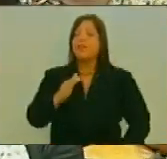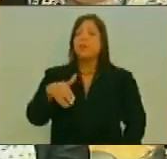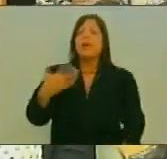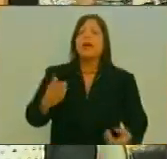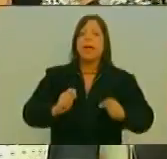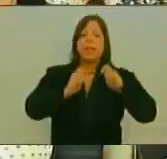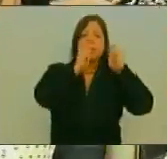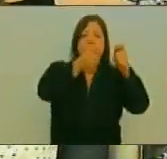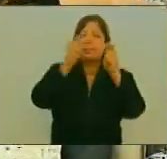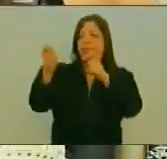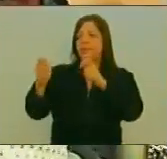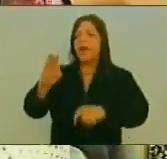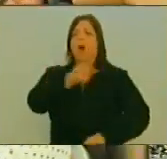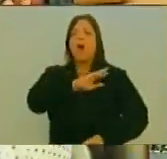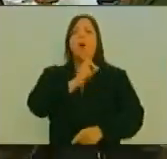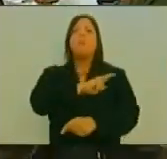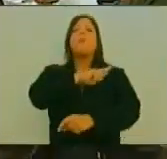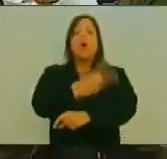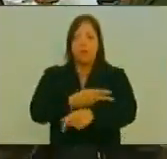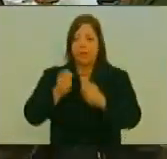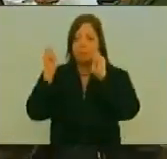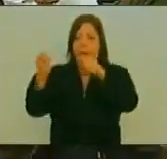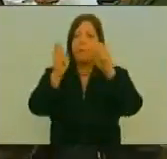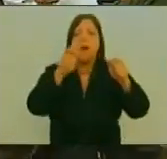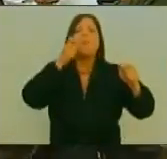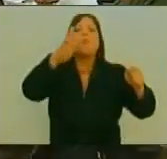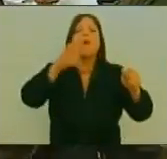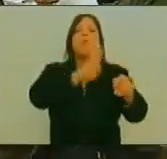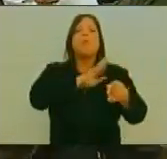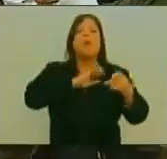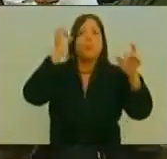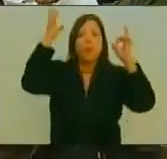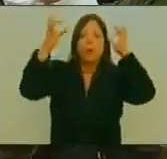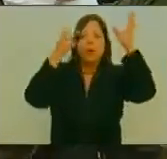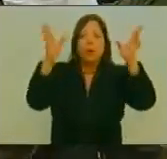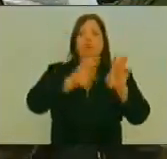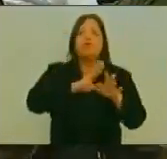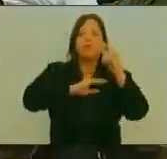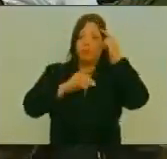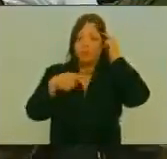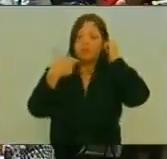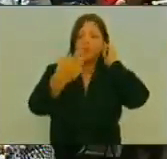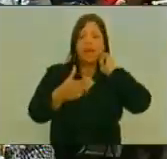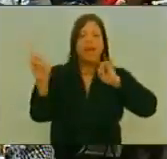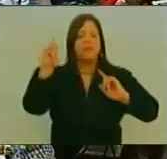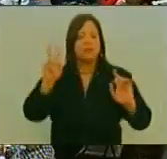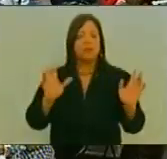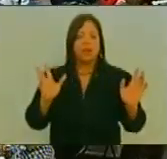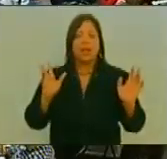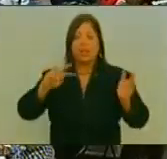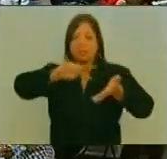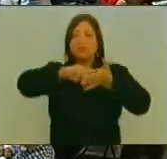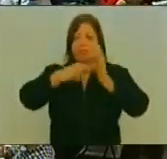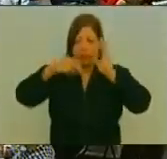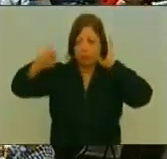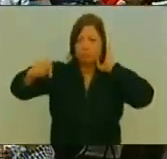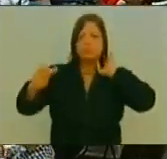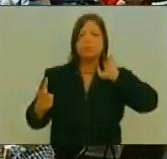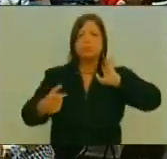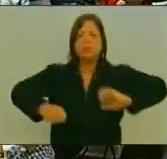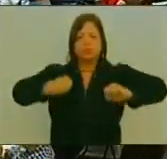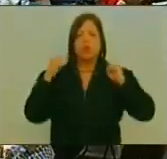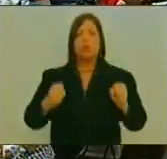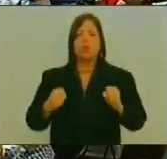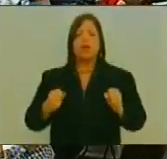devolverle El poder al pueblo A desarrollar Los poderes Creadores De los venezolanos Y tengan La seguridad Que